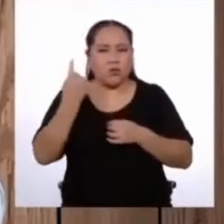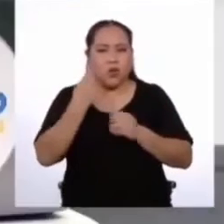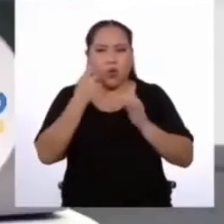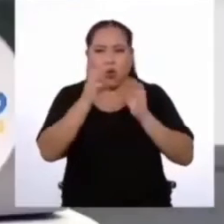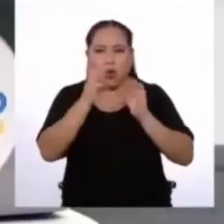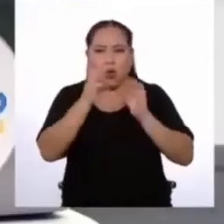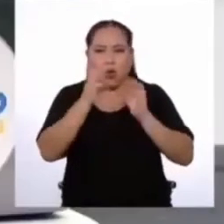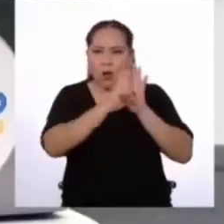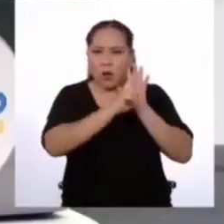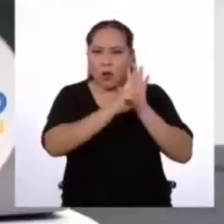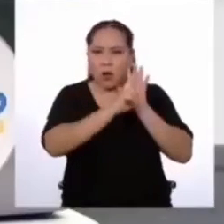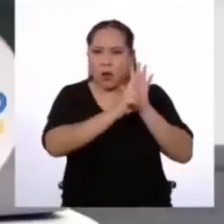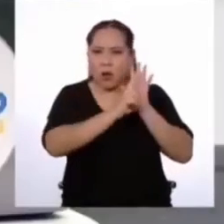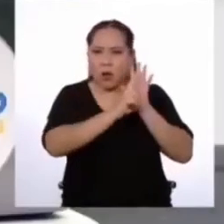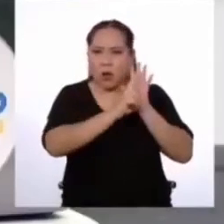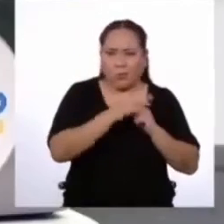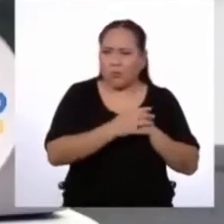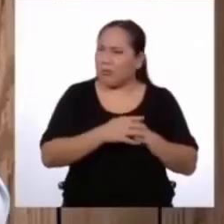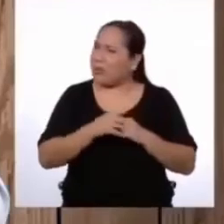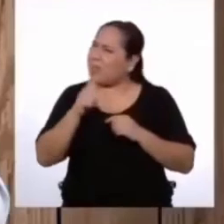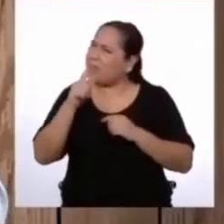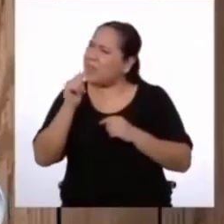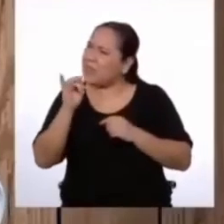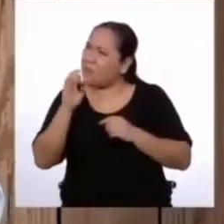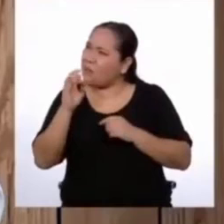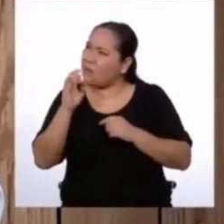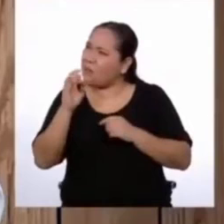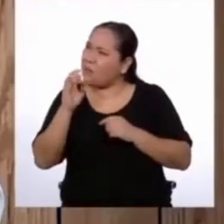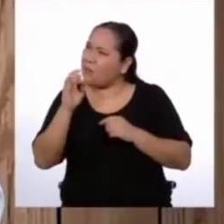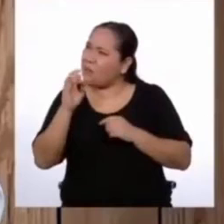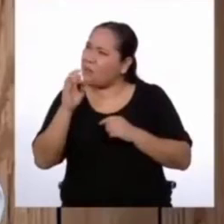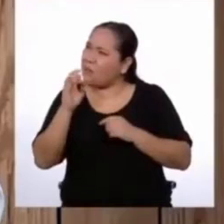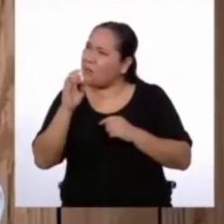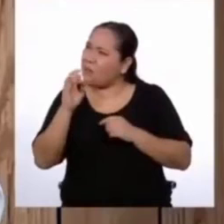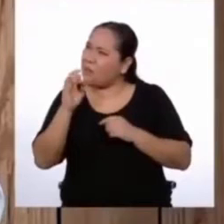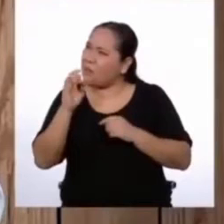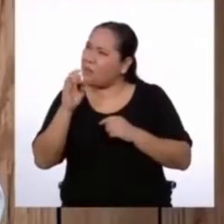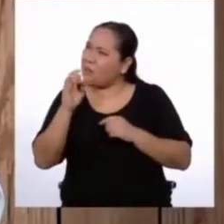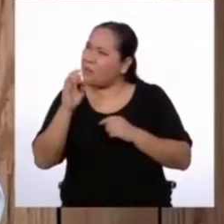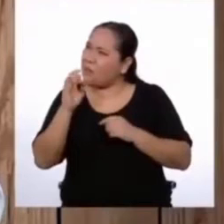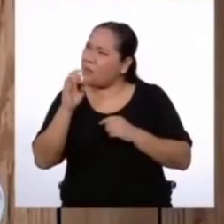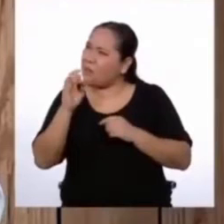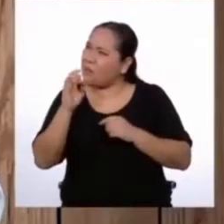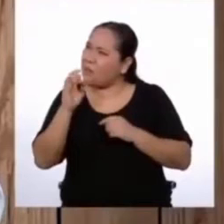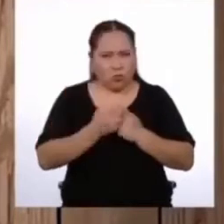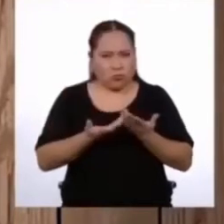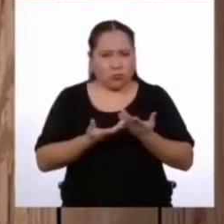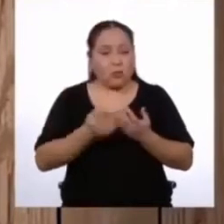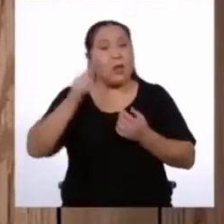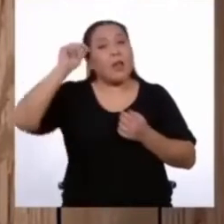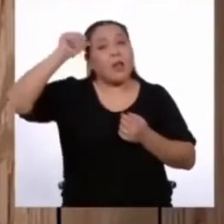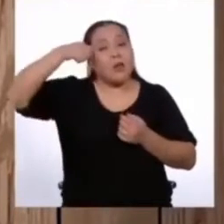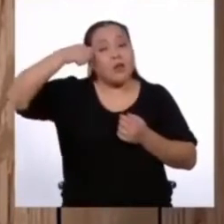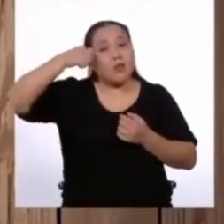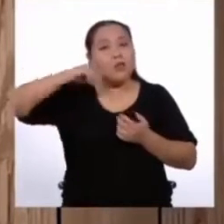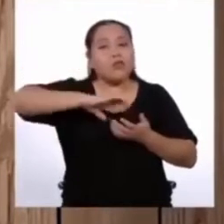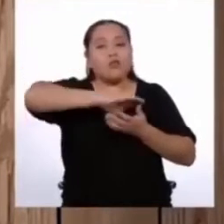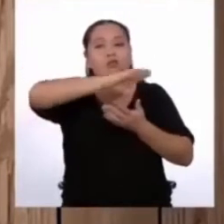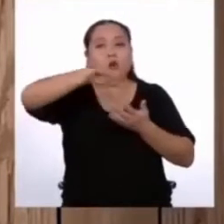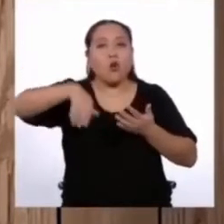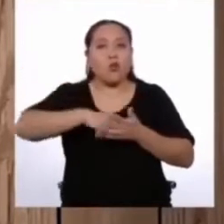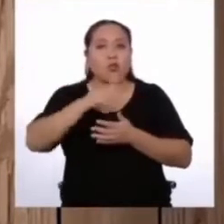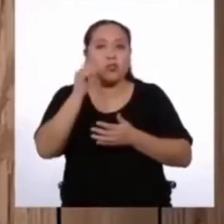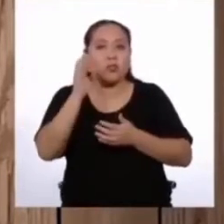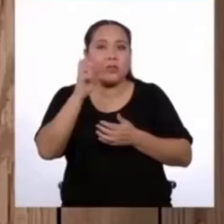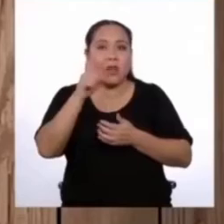reglamentos. ¿Tipo de texto? A ver, te voy a ayudar a recordar. Todos los textos que